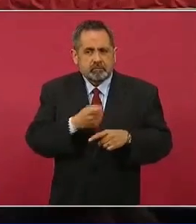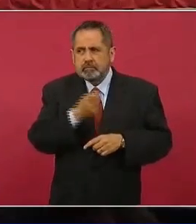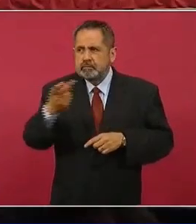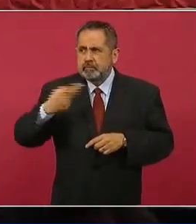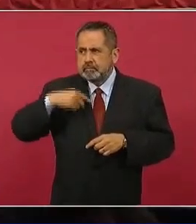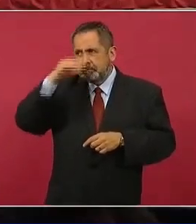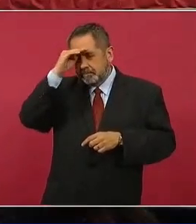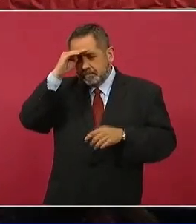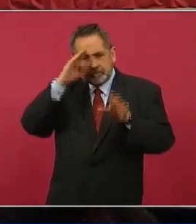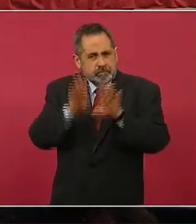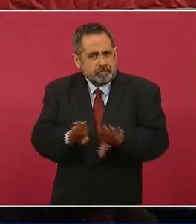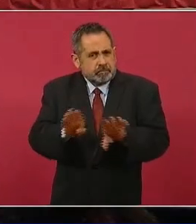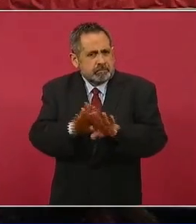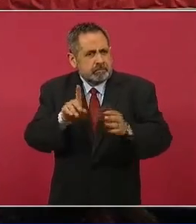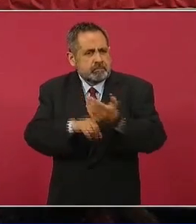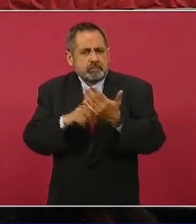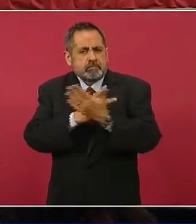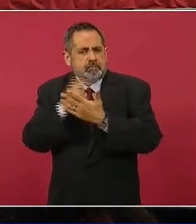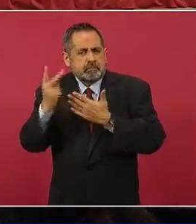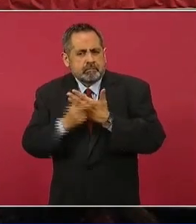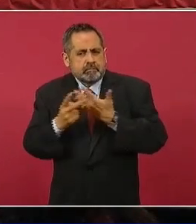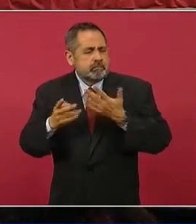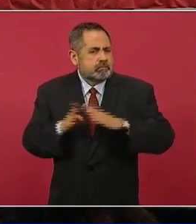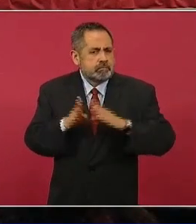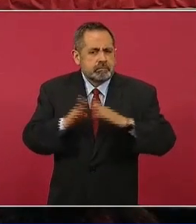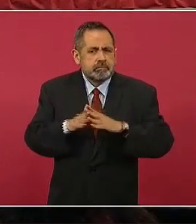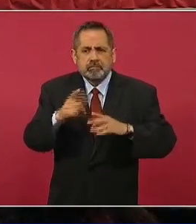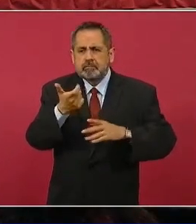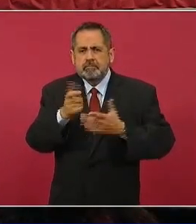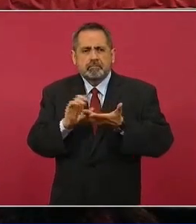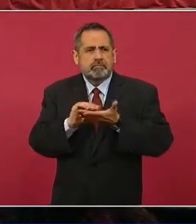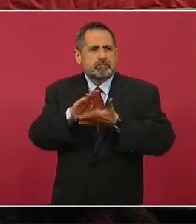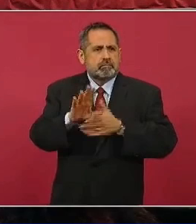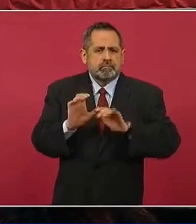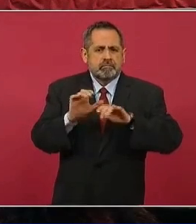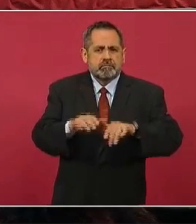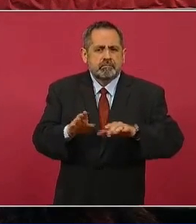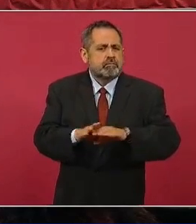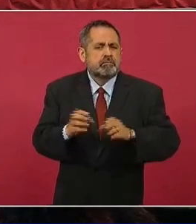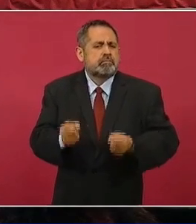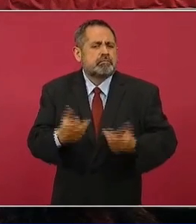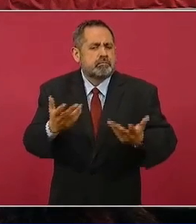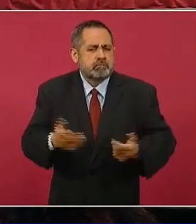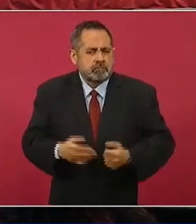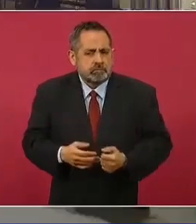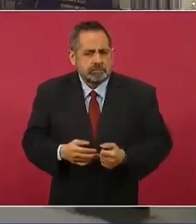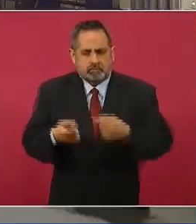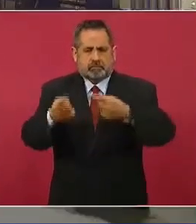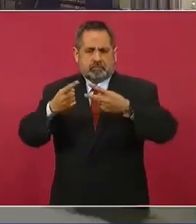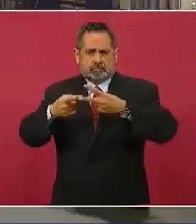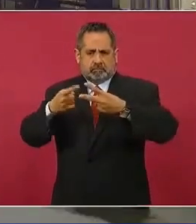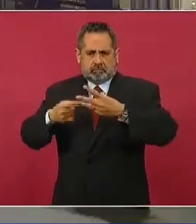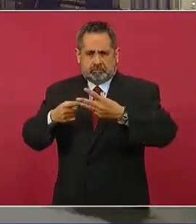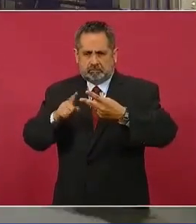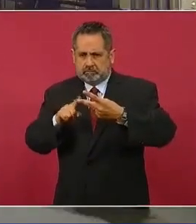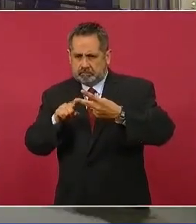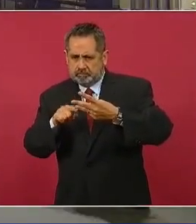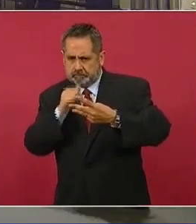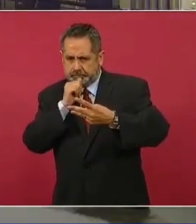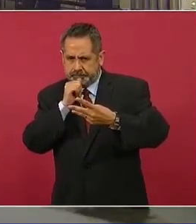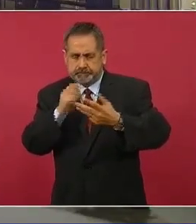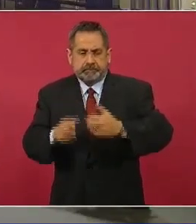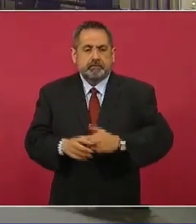pasar con este programa, cómo va estar el tema de los ingresos, cómo se van a distribuir. Si me permite, tengo un par de temas más que quisiera plantear. Sí,